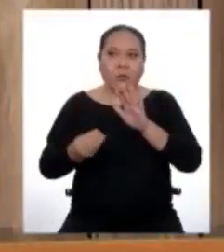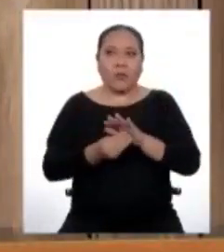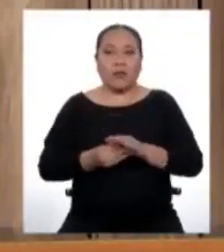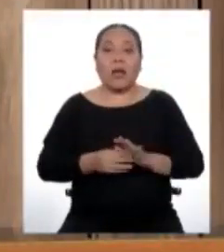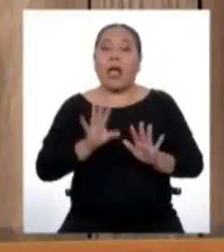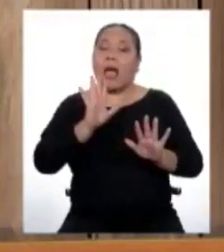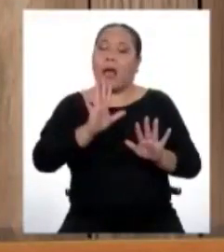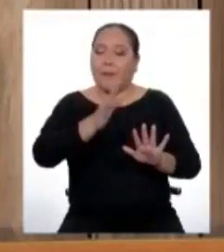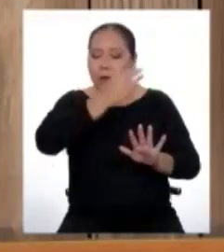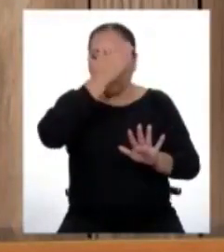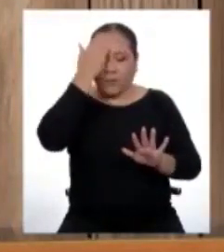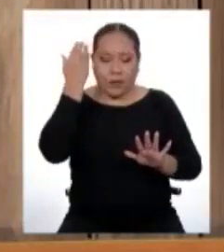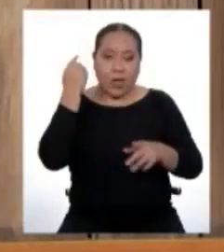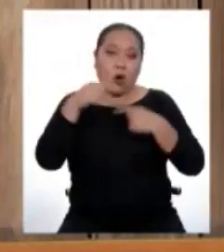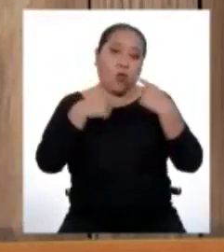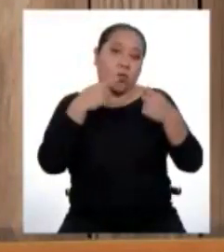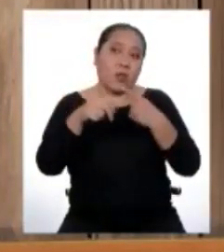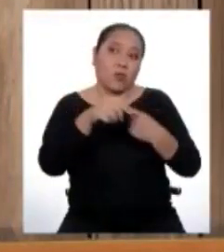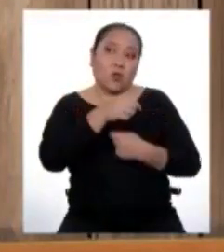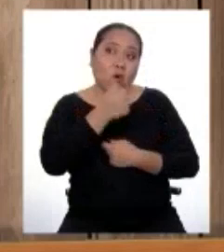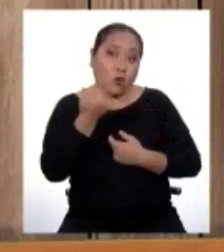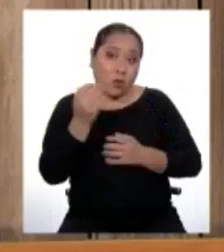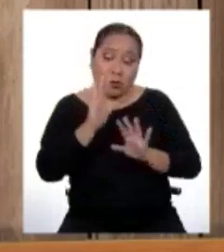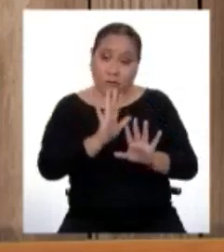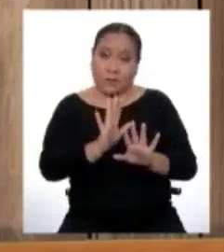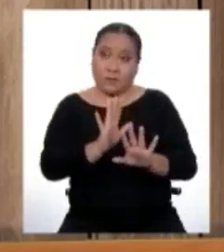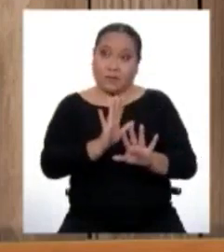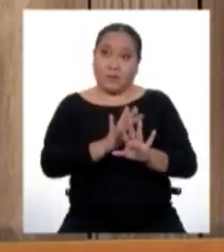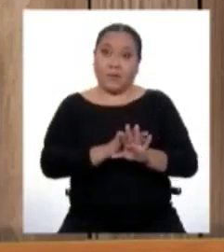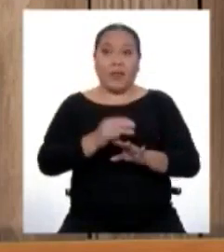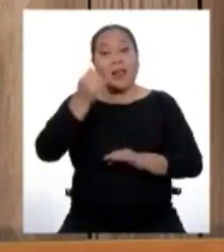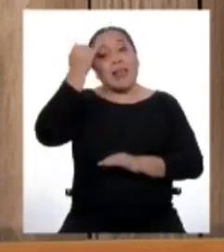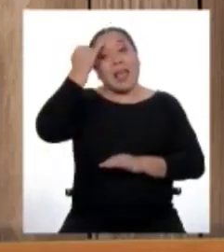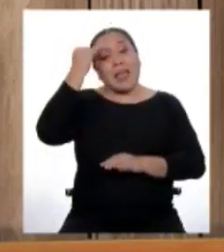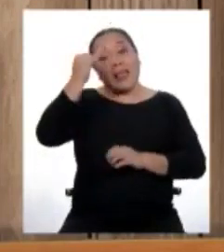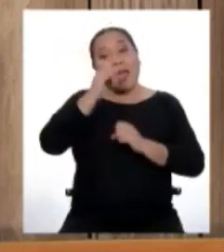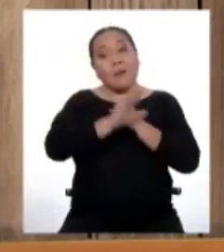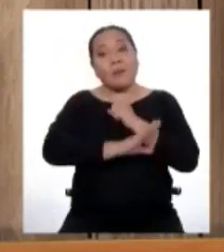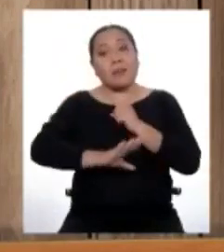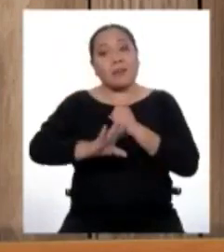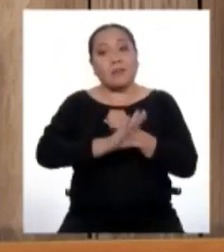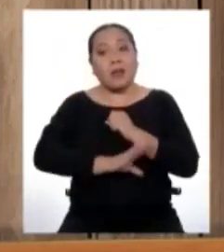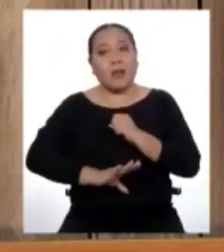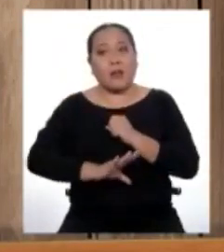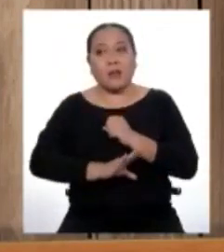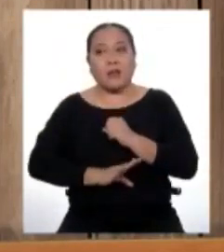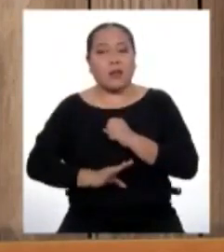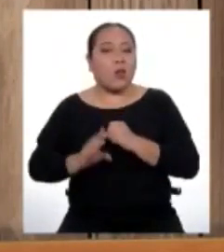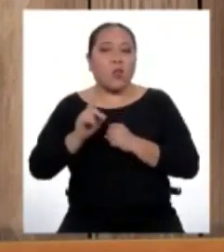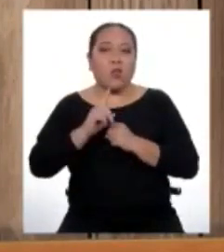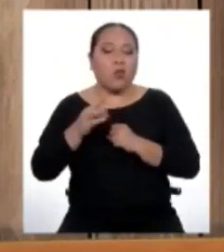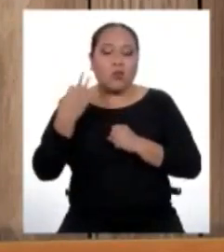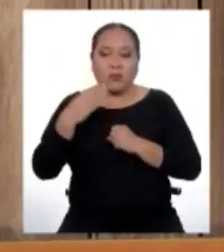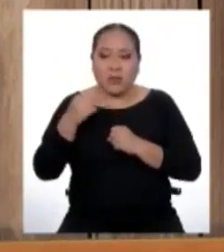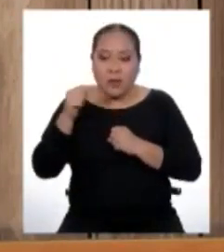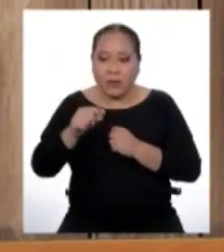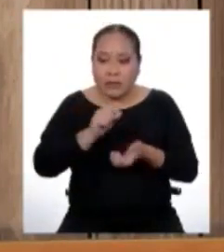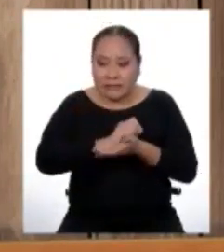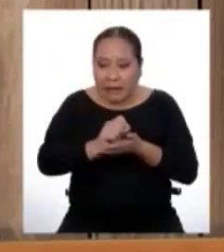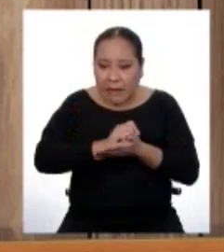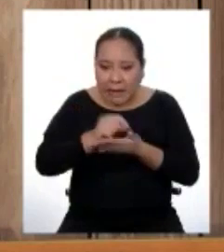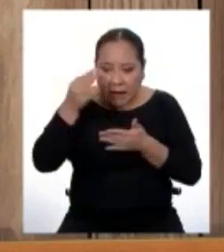me olvidaba de comentarles algo. Por si acaso, la idea principal no siempre se encuentra de manera